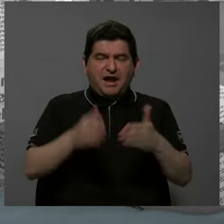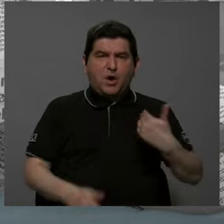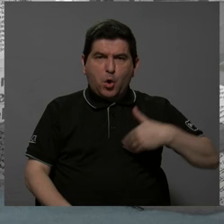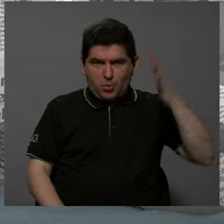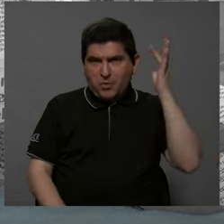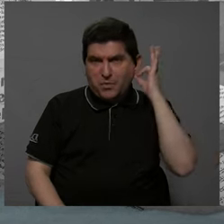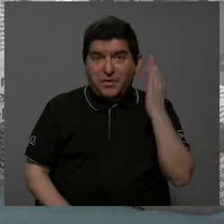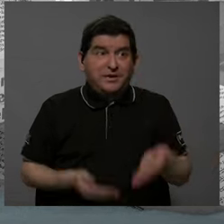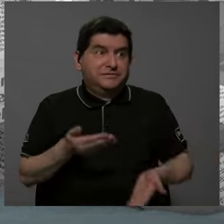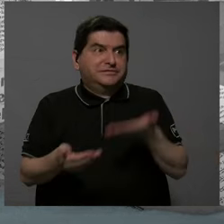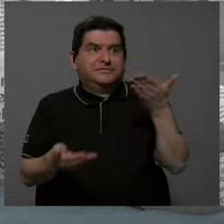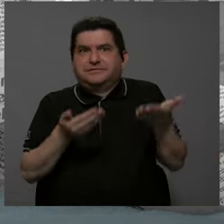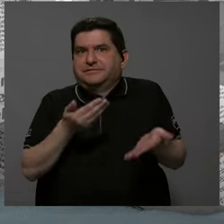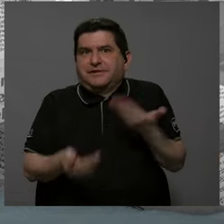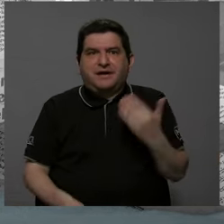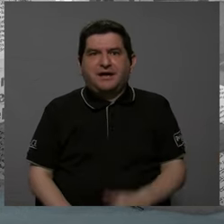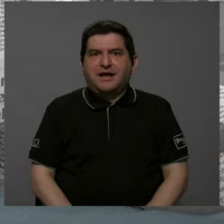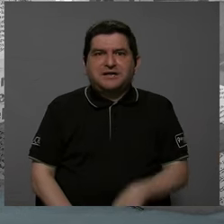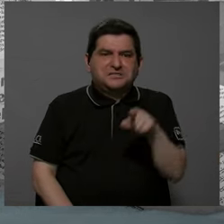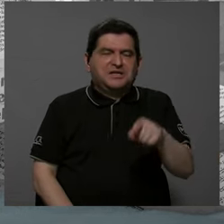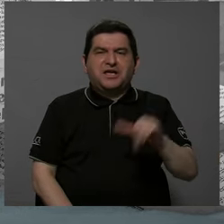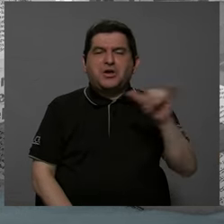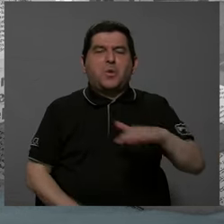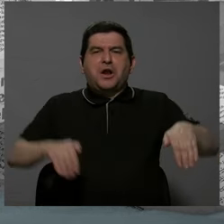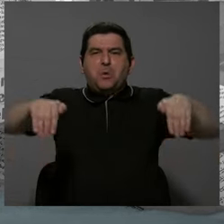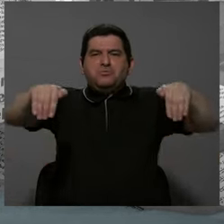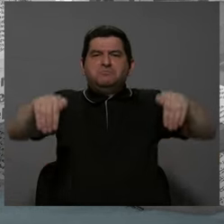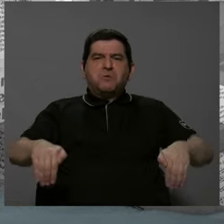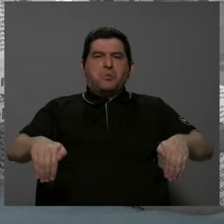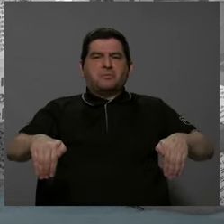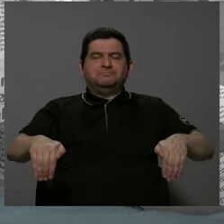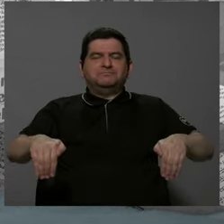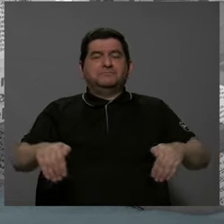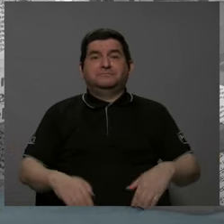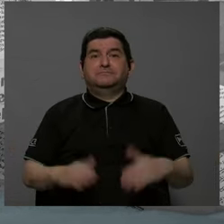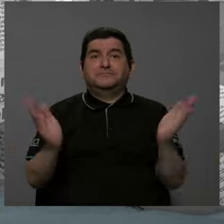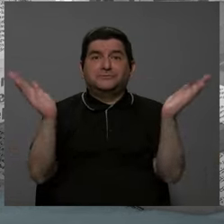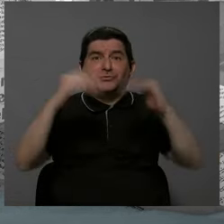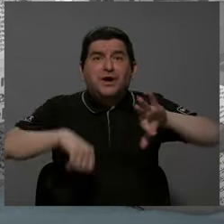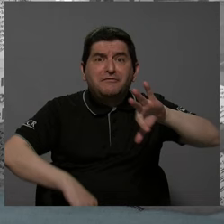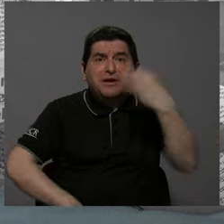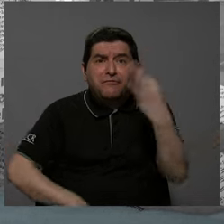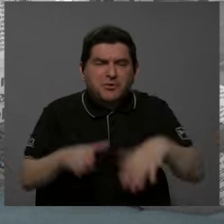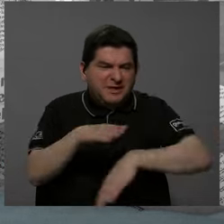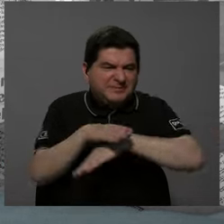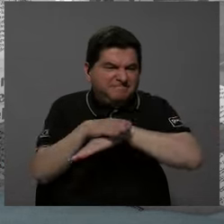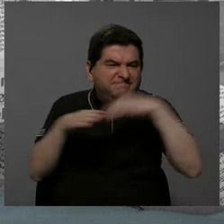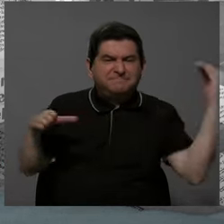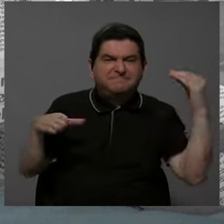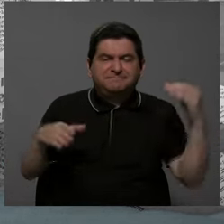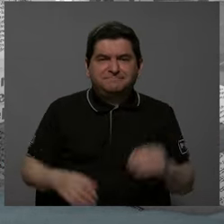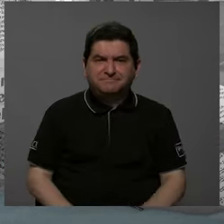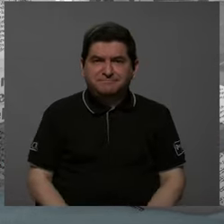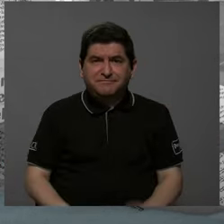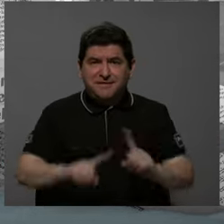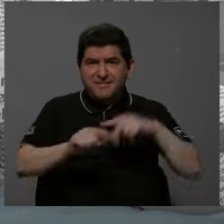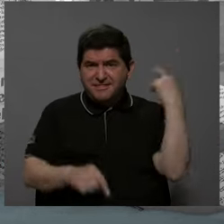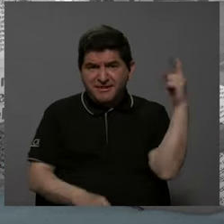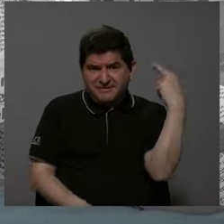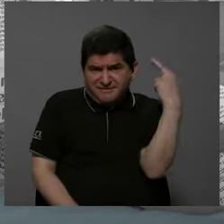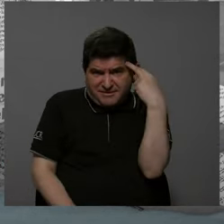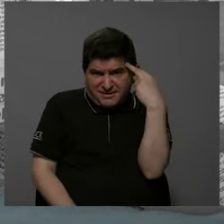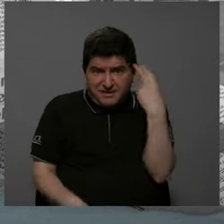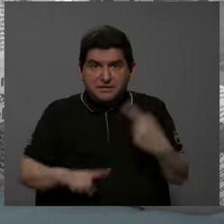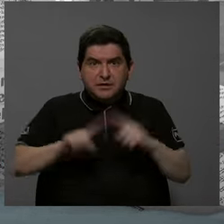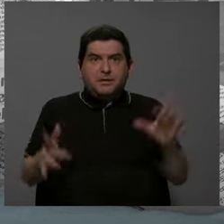prácticamente estaban entronizados ahí y no había forma de sacarlos, por alguna u otra razón. Pero